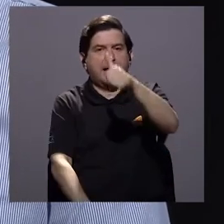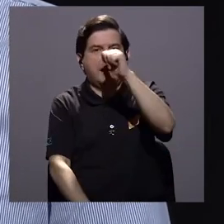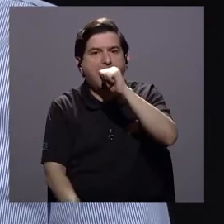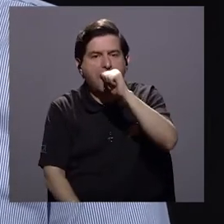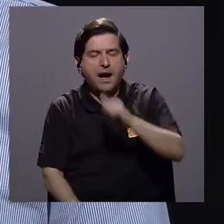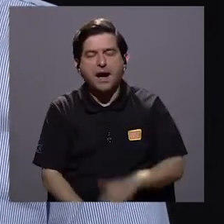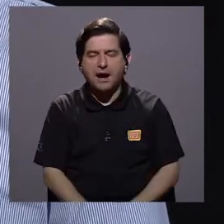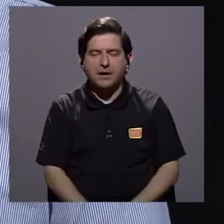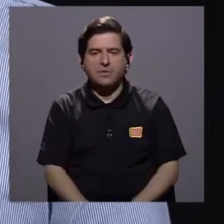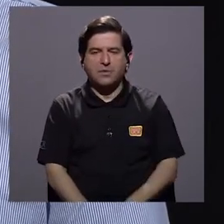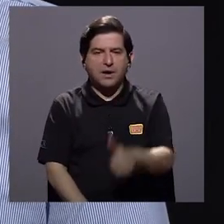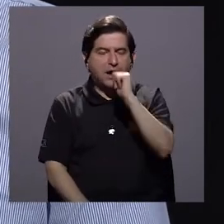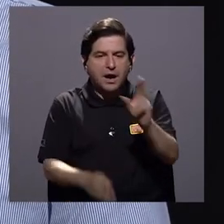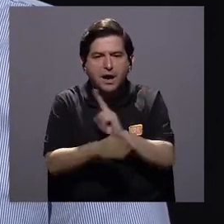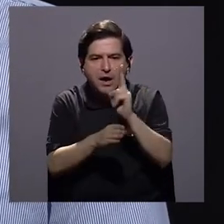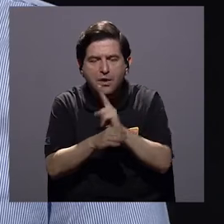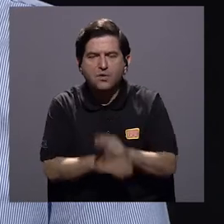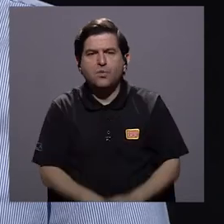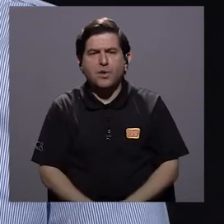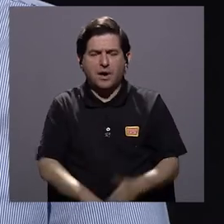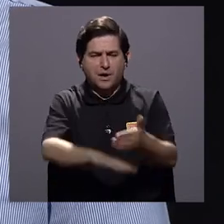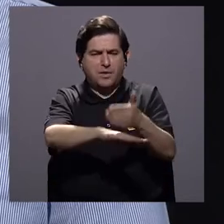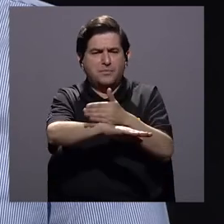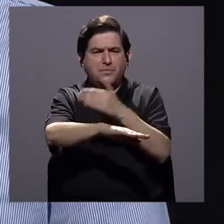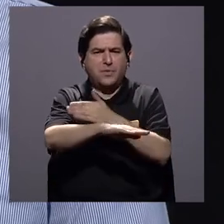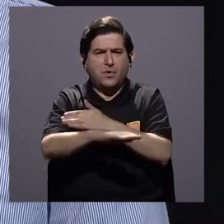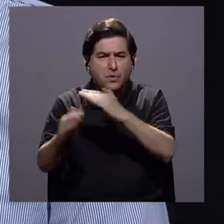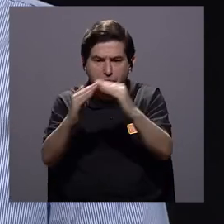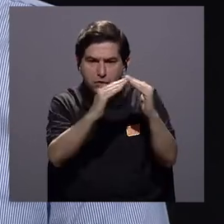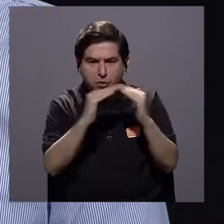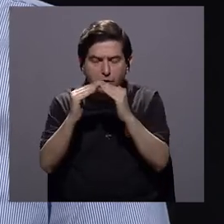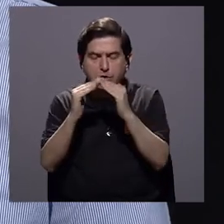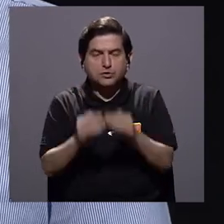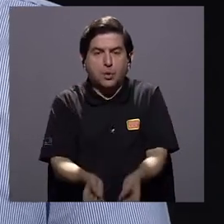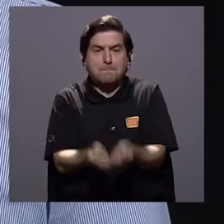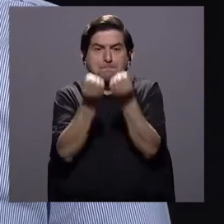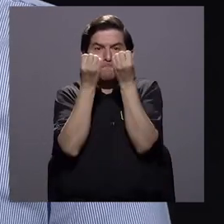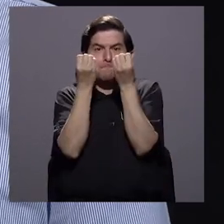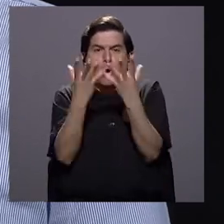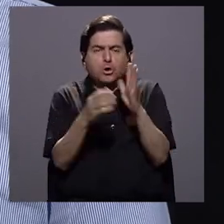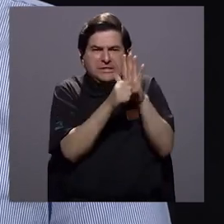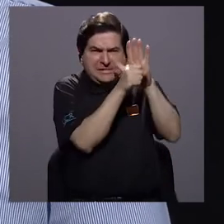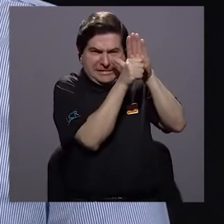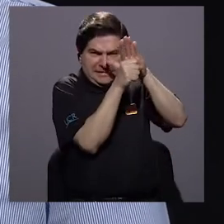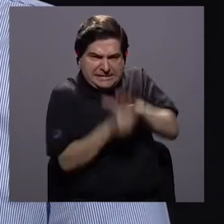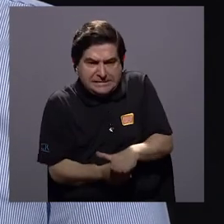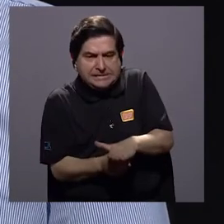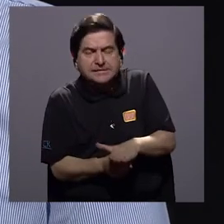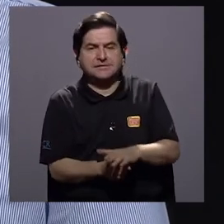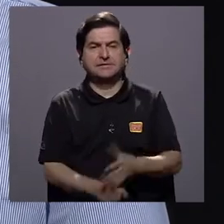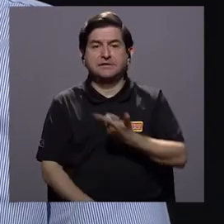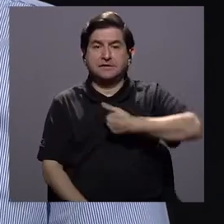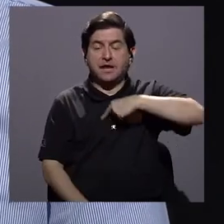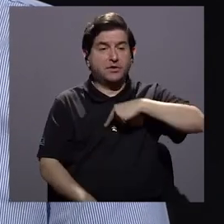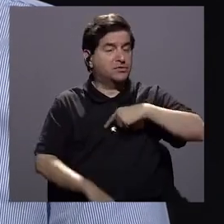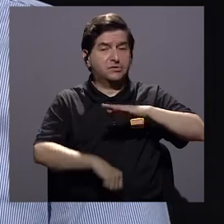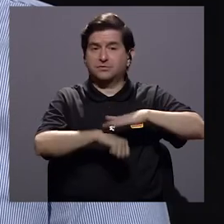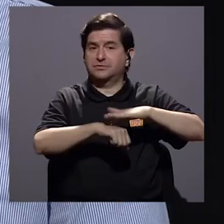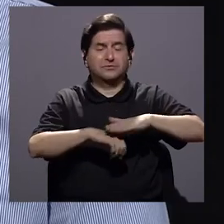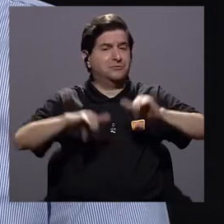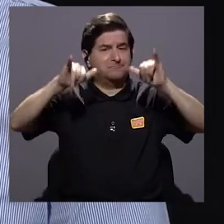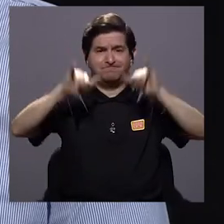agua, en las aguas residuales, en el tipo de crecimiento urbano, tenemos un montón de presiones sobre el territorio que nos hacen